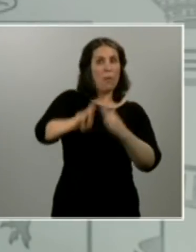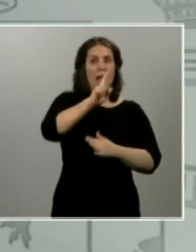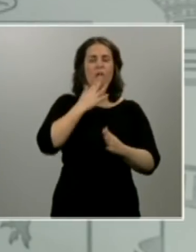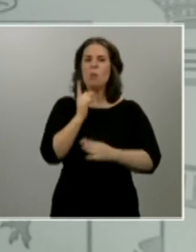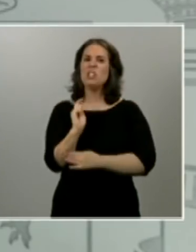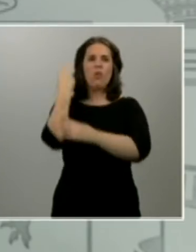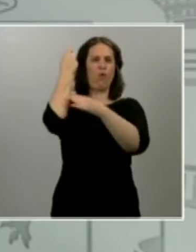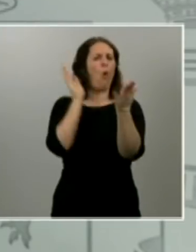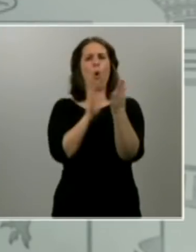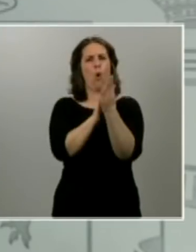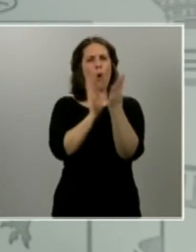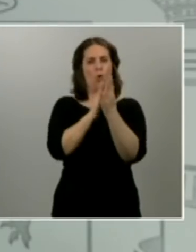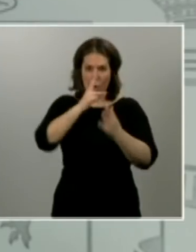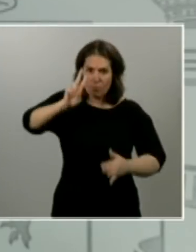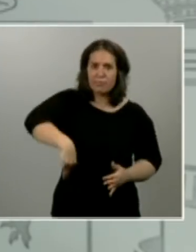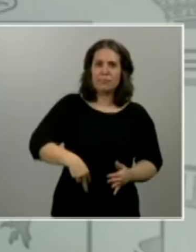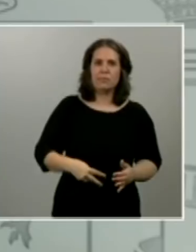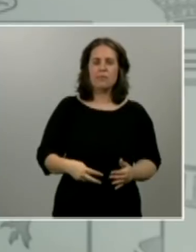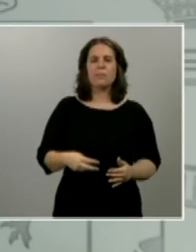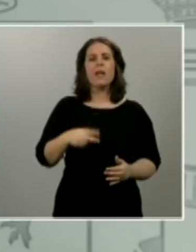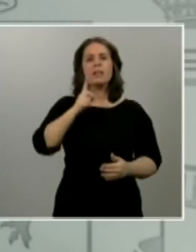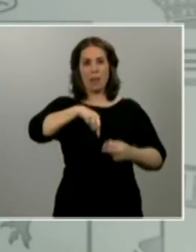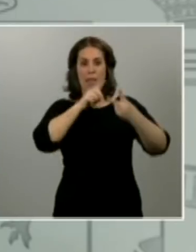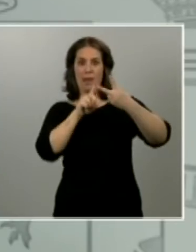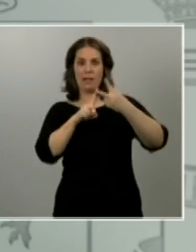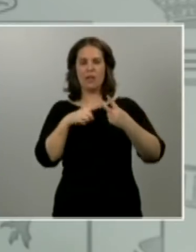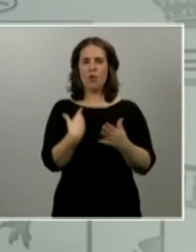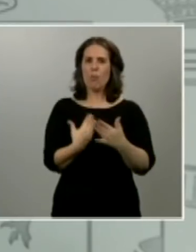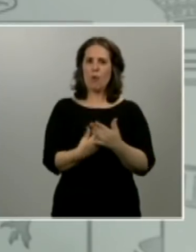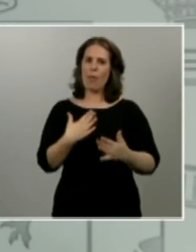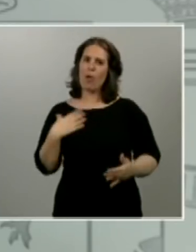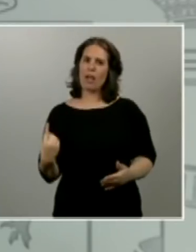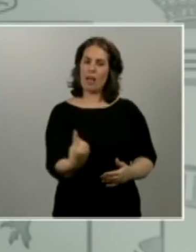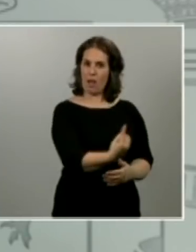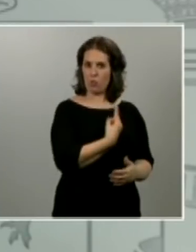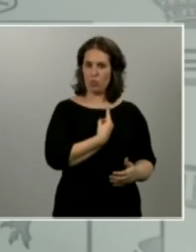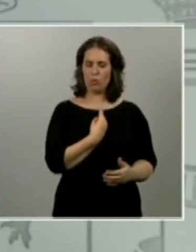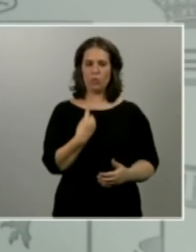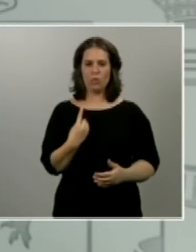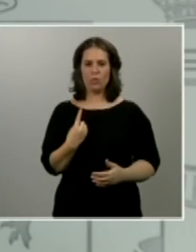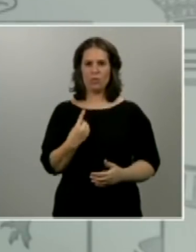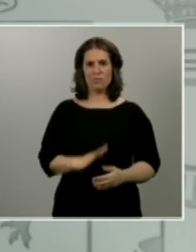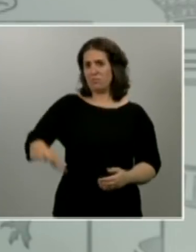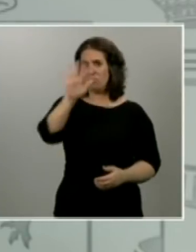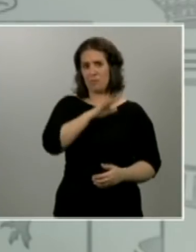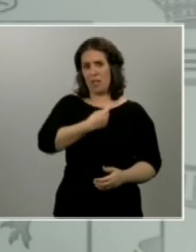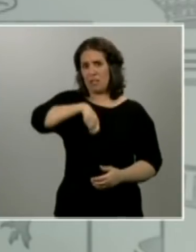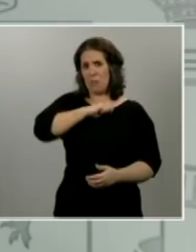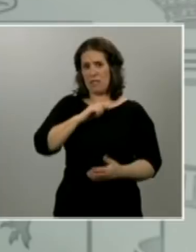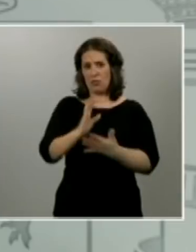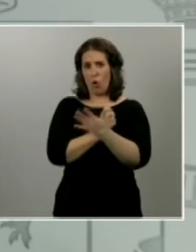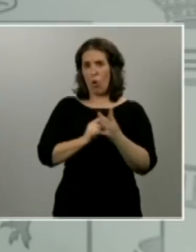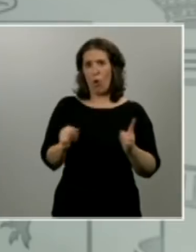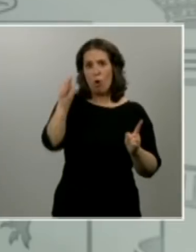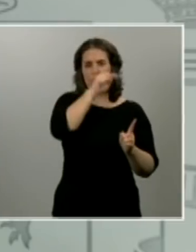En segundo lugar, hemos comprobado en cada uno de nosotros y nosotras y en todo nuestro país, en todos y cada uno de los territorios, una